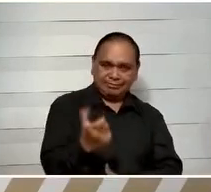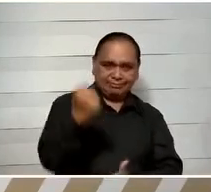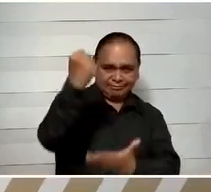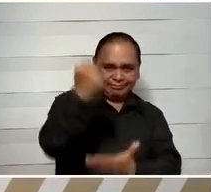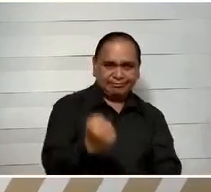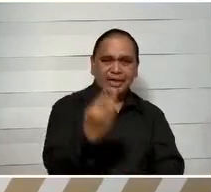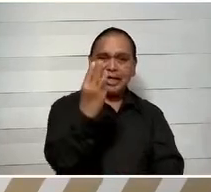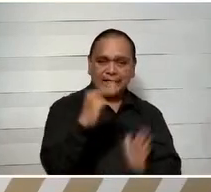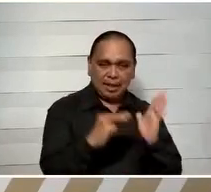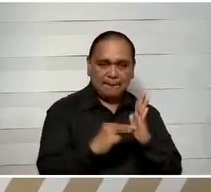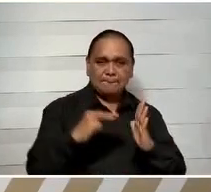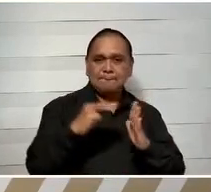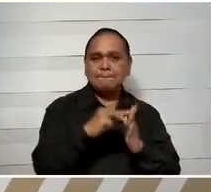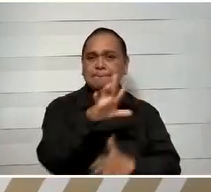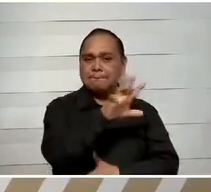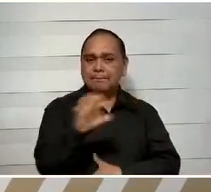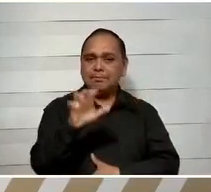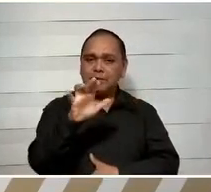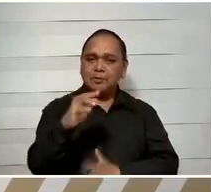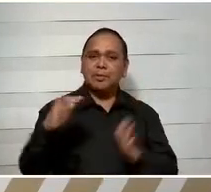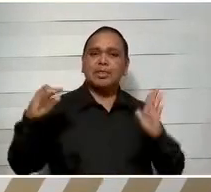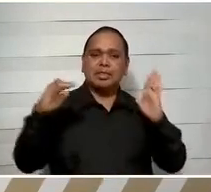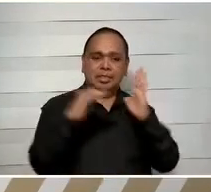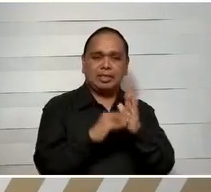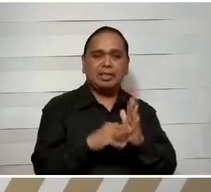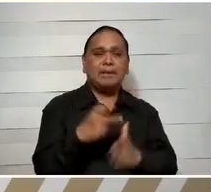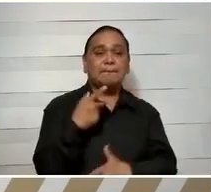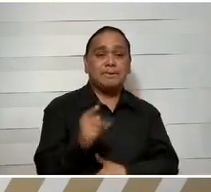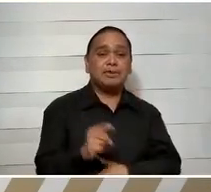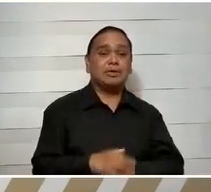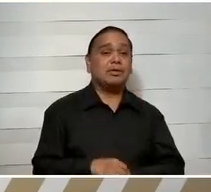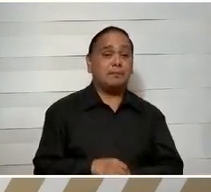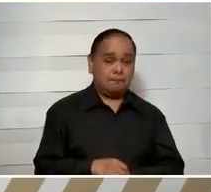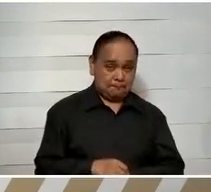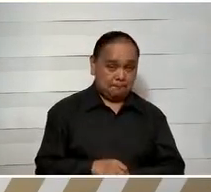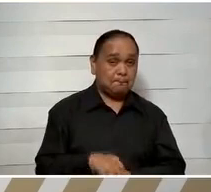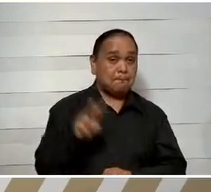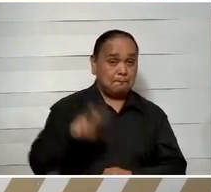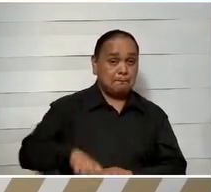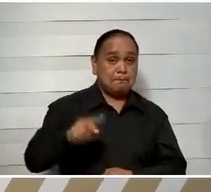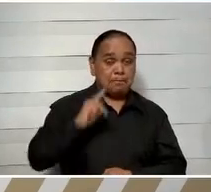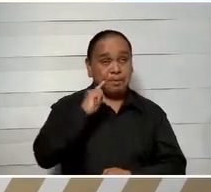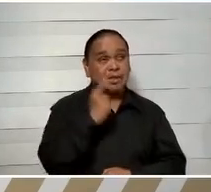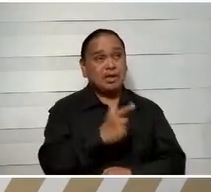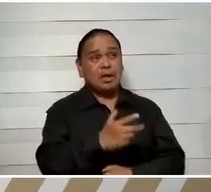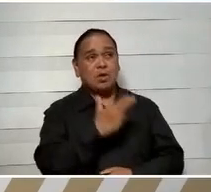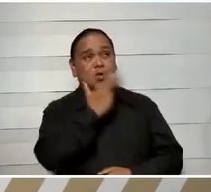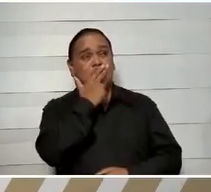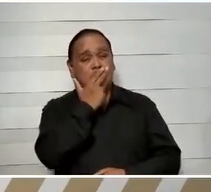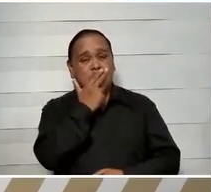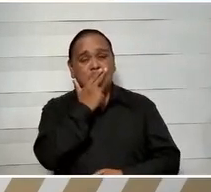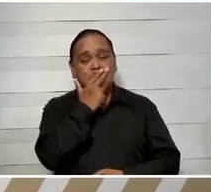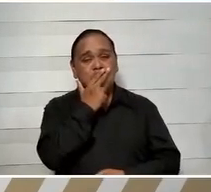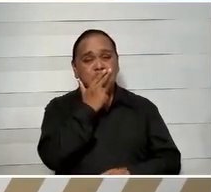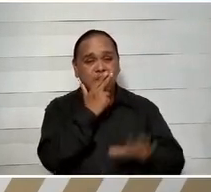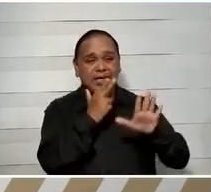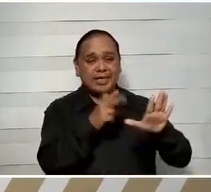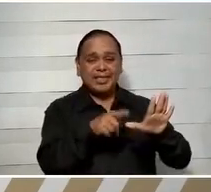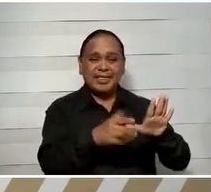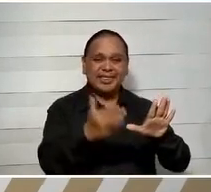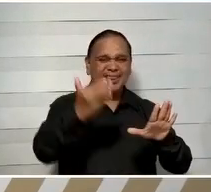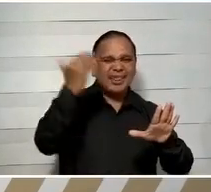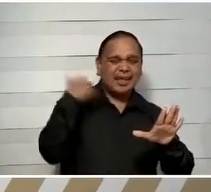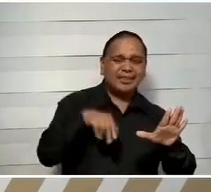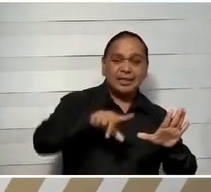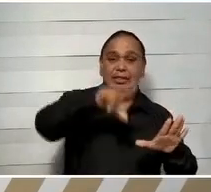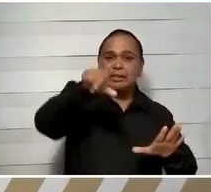a los 3 millones 550 mil pesos y que la verdad pues está muy muy apreciada, hay el antes y el después y hoy los